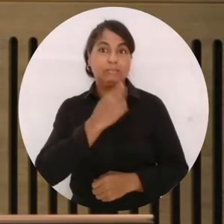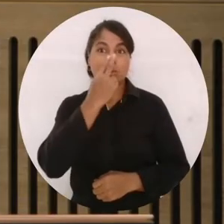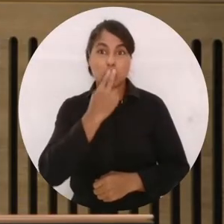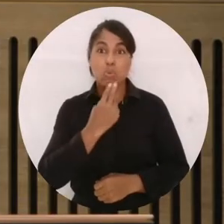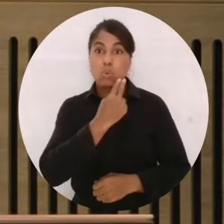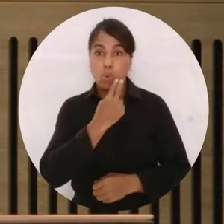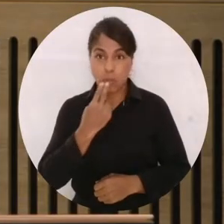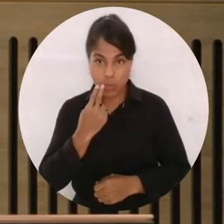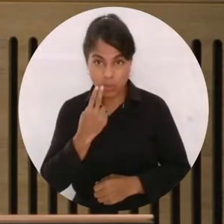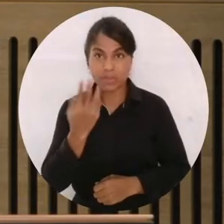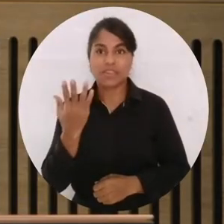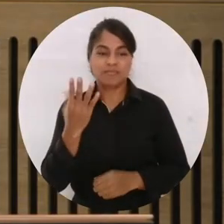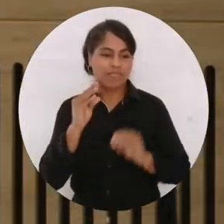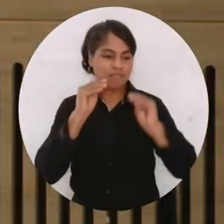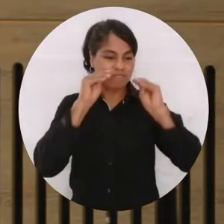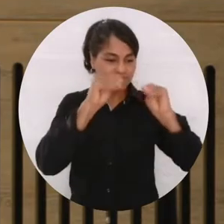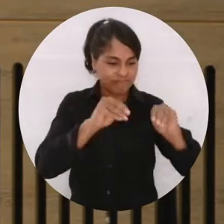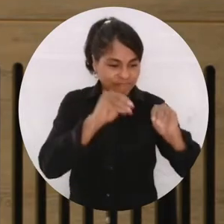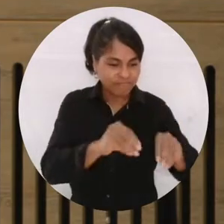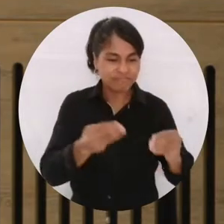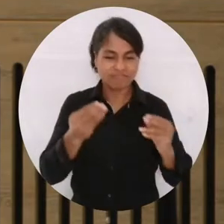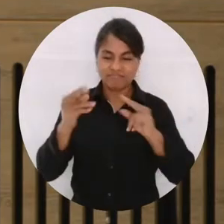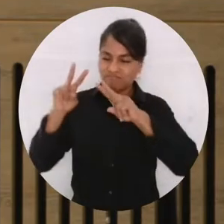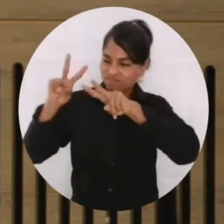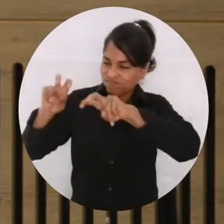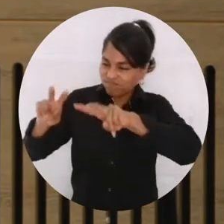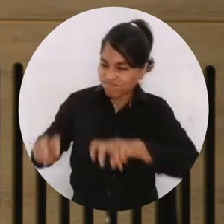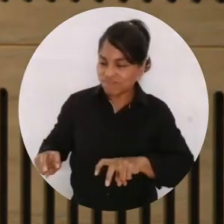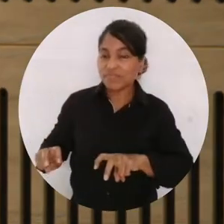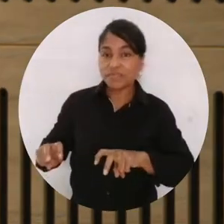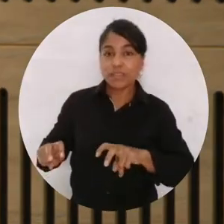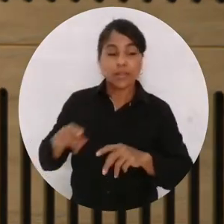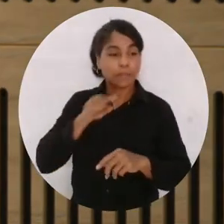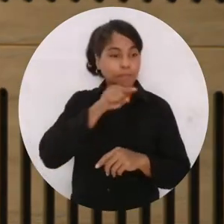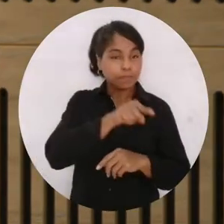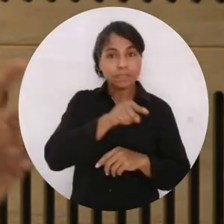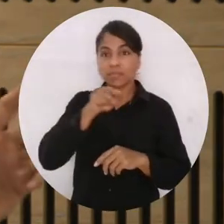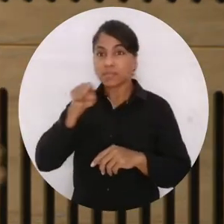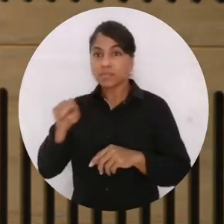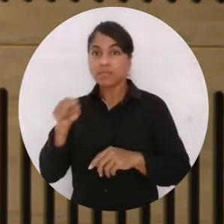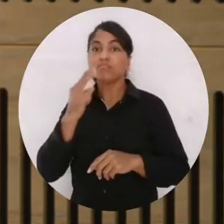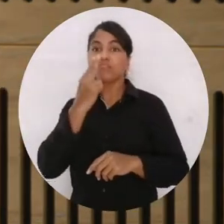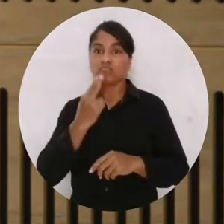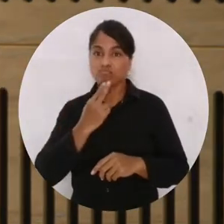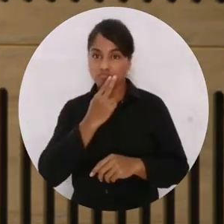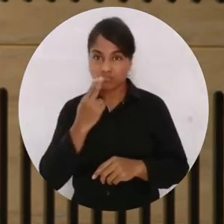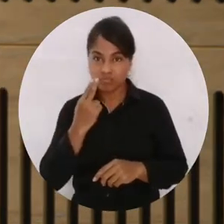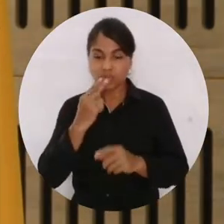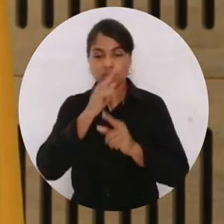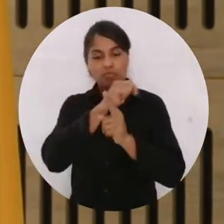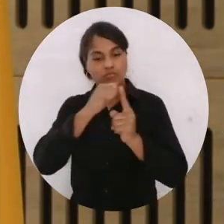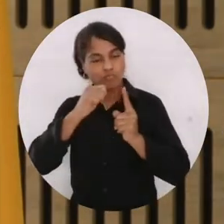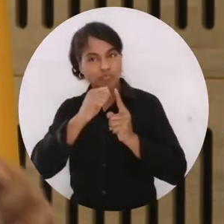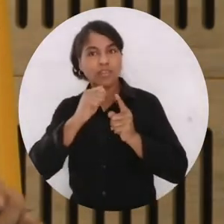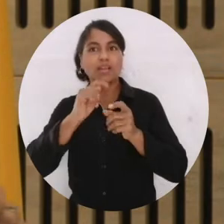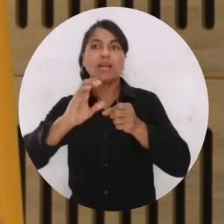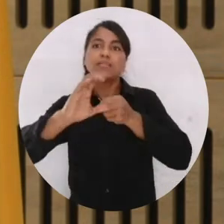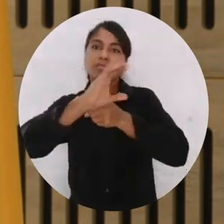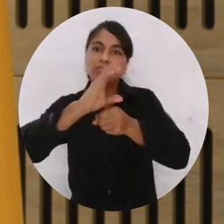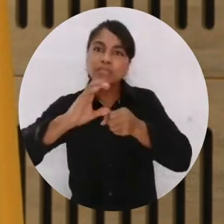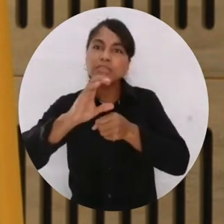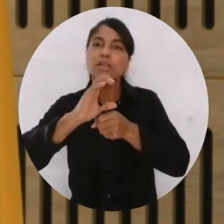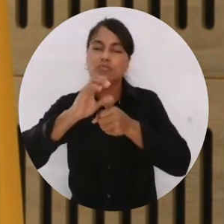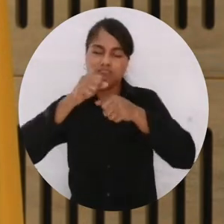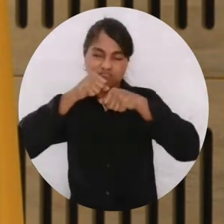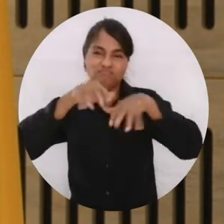compromiso de una universidad comprometida desde la formación, desde la investigación y cuando hay formación e investigación con compromiso social y ciudadano